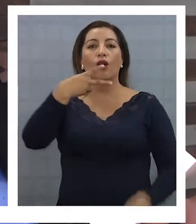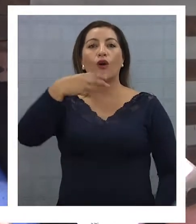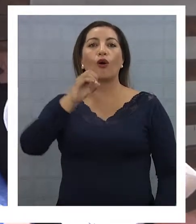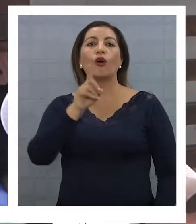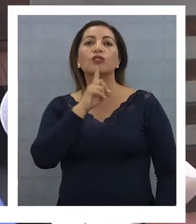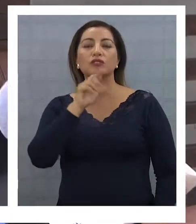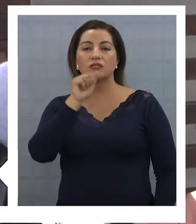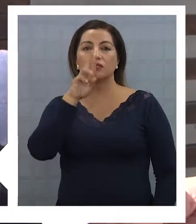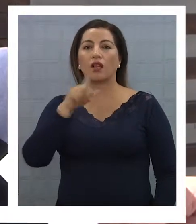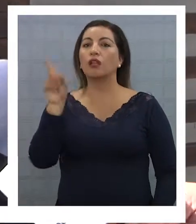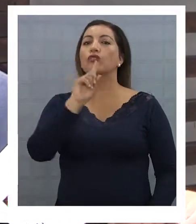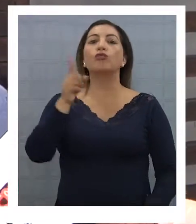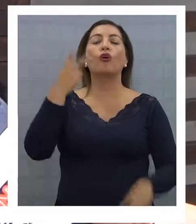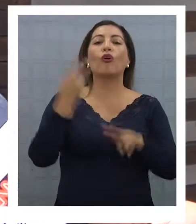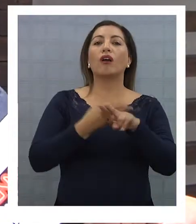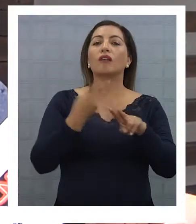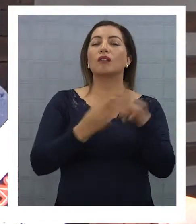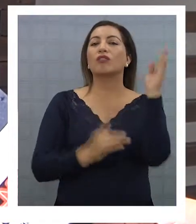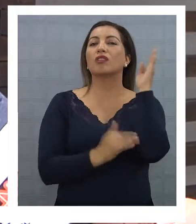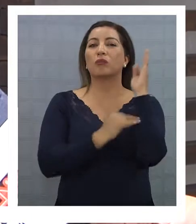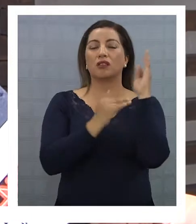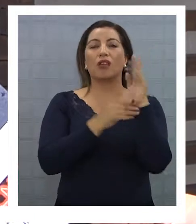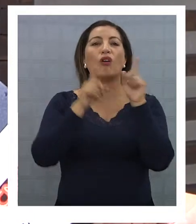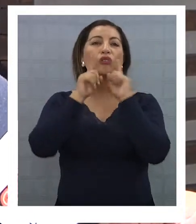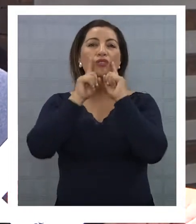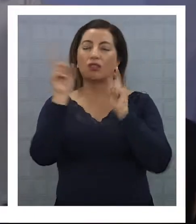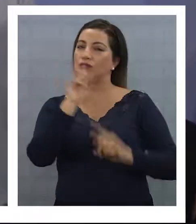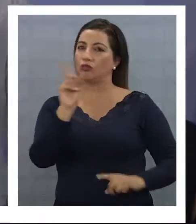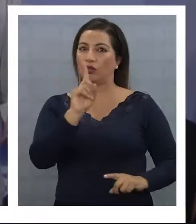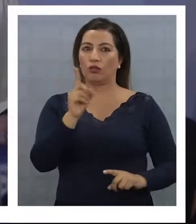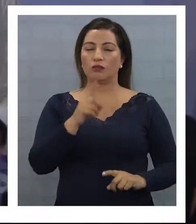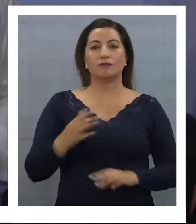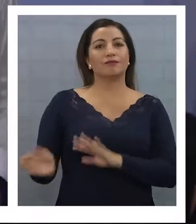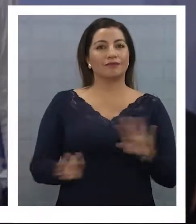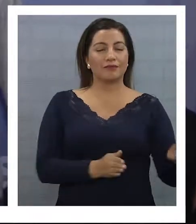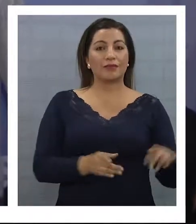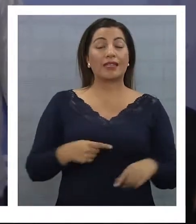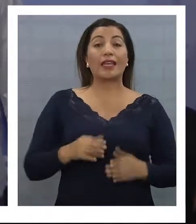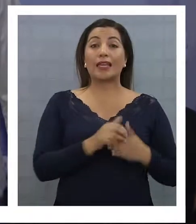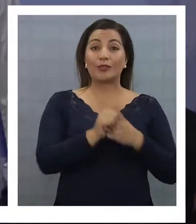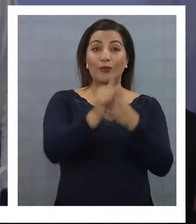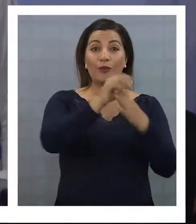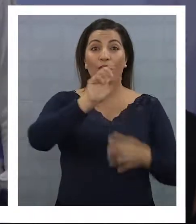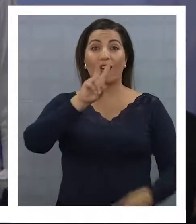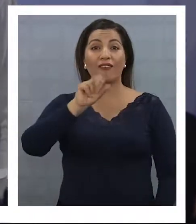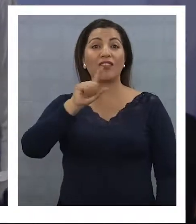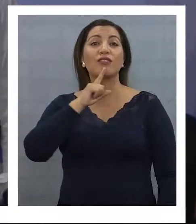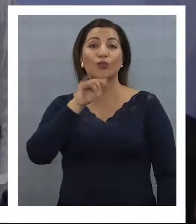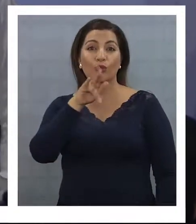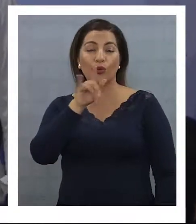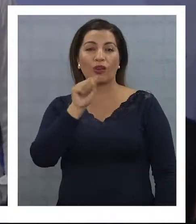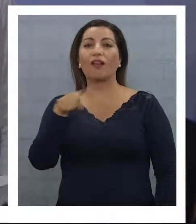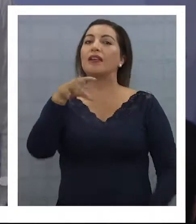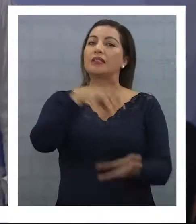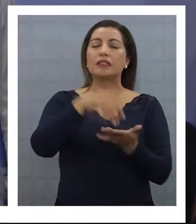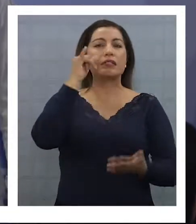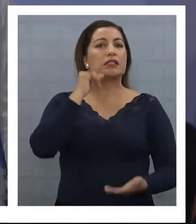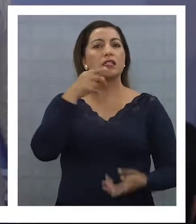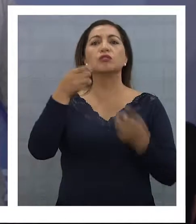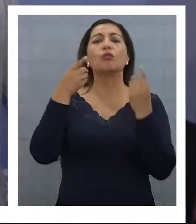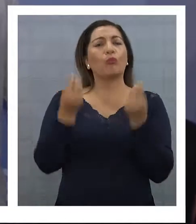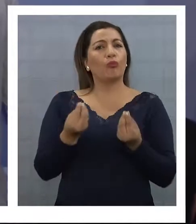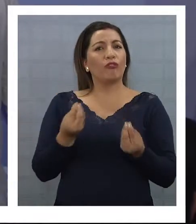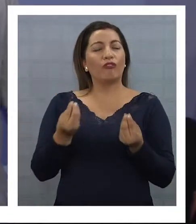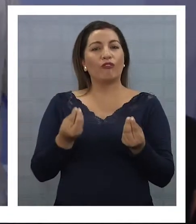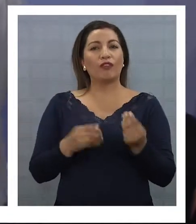así como arriendos de departamentos, hoteles, son más hosteles. El turismo de aventura en nuestra región se erige como un buen polo de